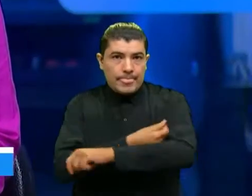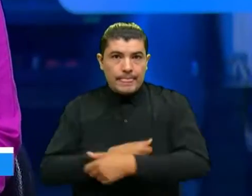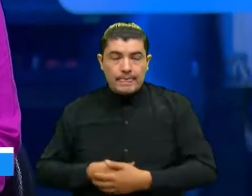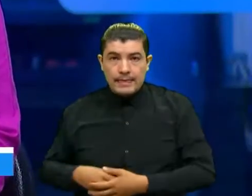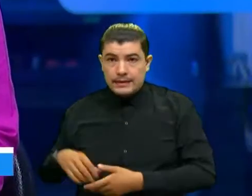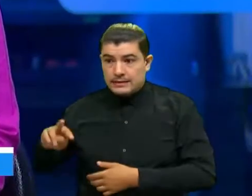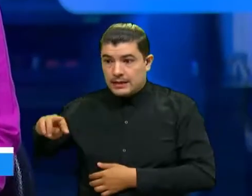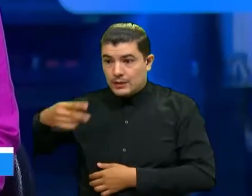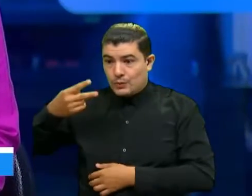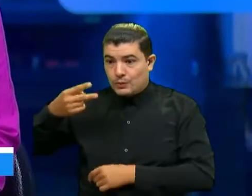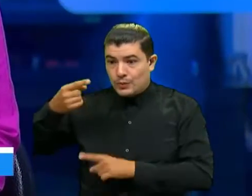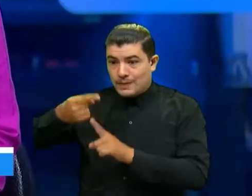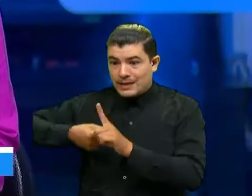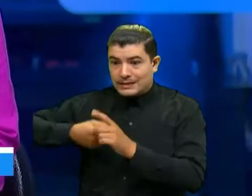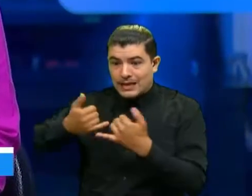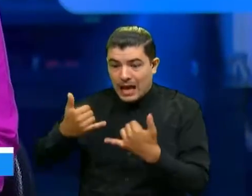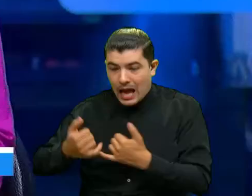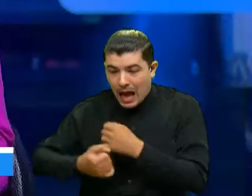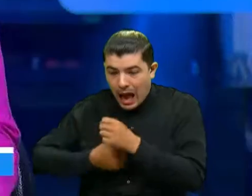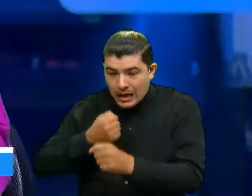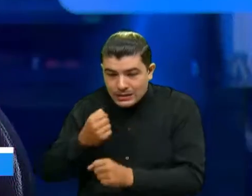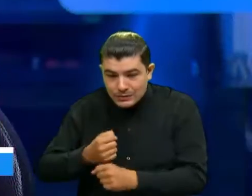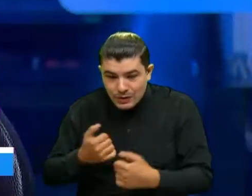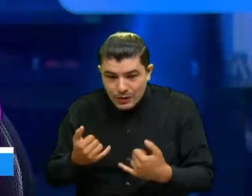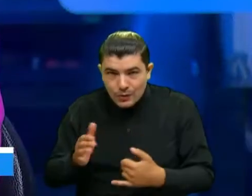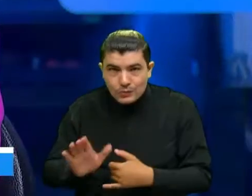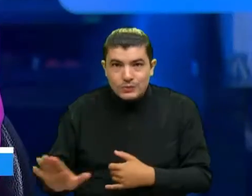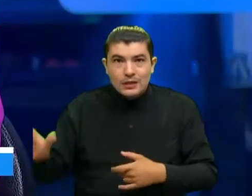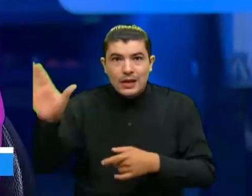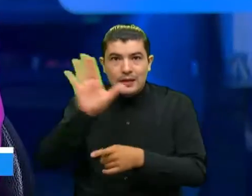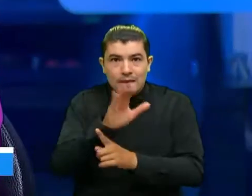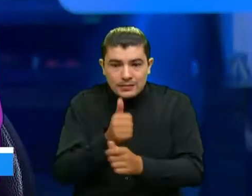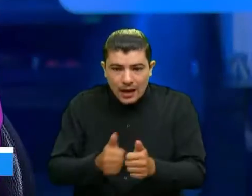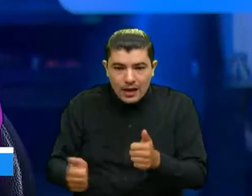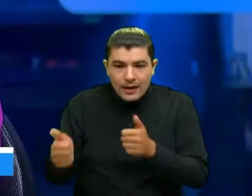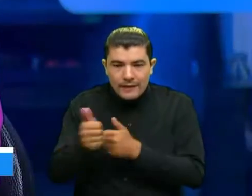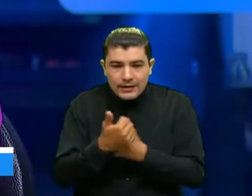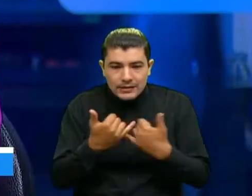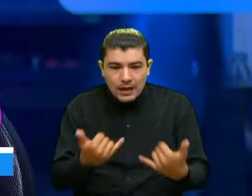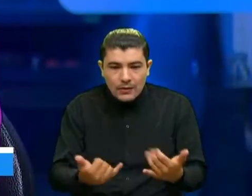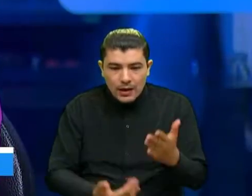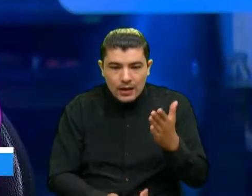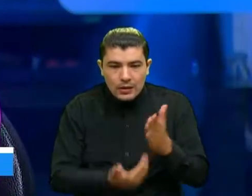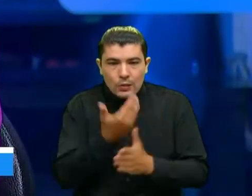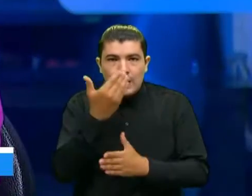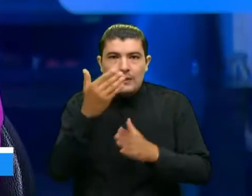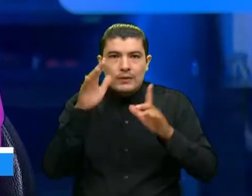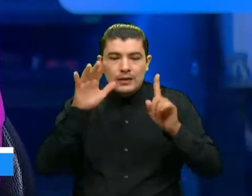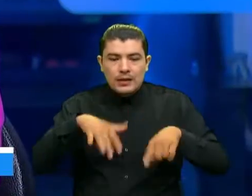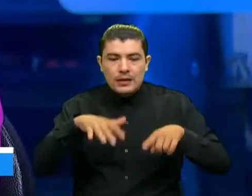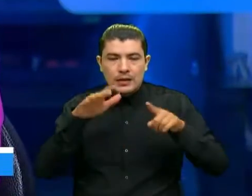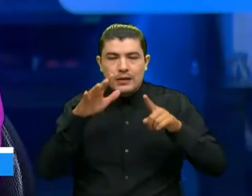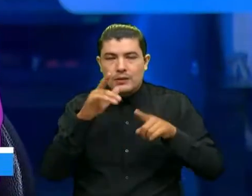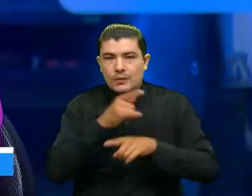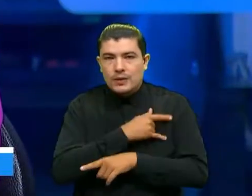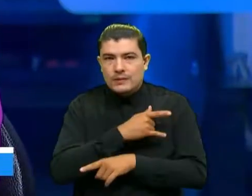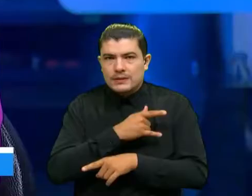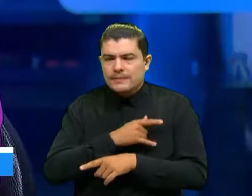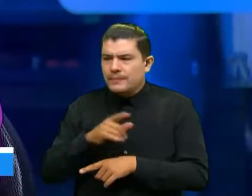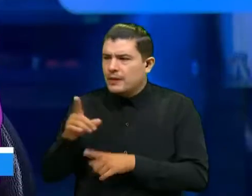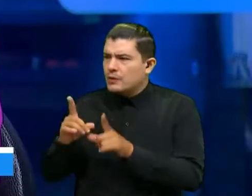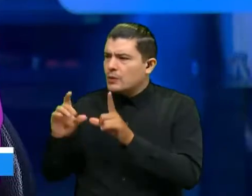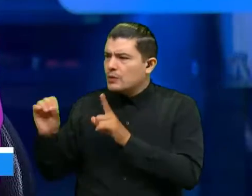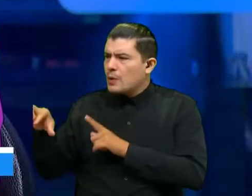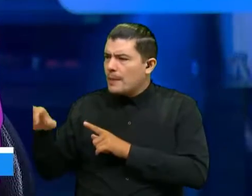del año ya ustedes también avanzaron o están avanzando con este nuevo semestre de universidad doctor Patricio